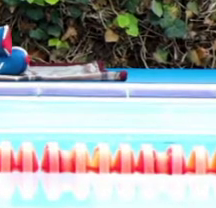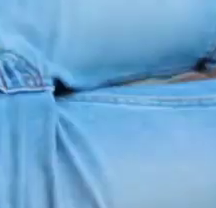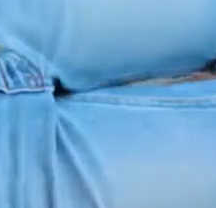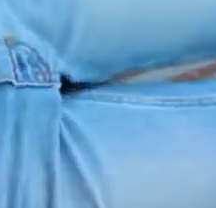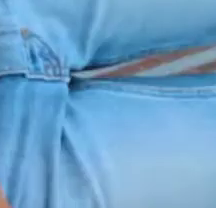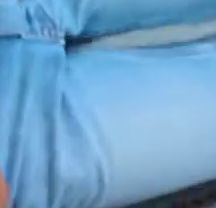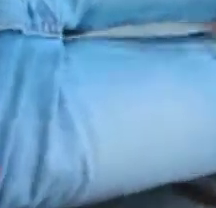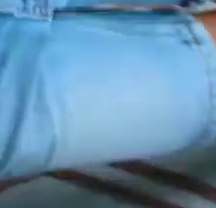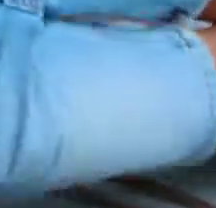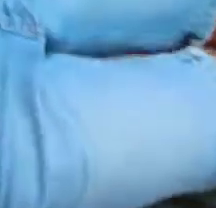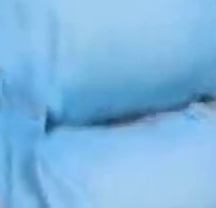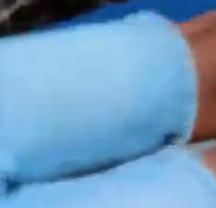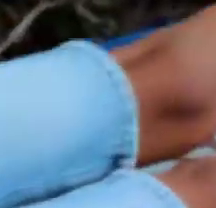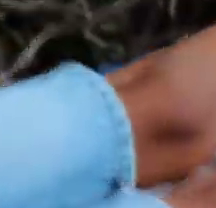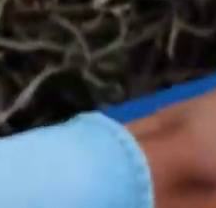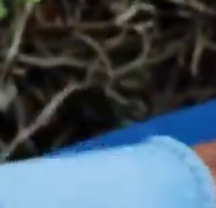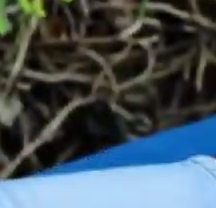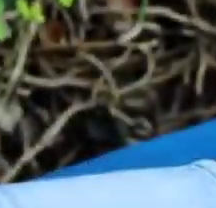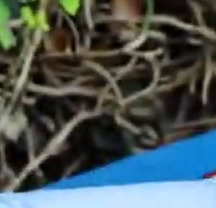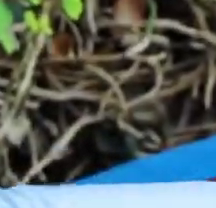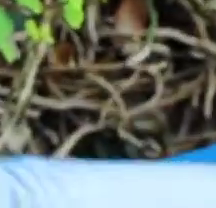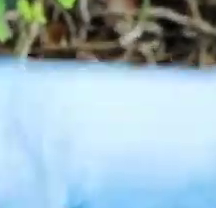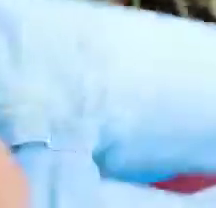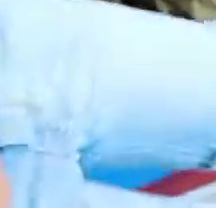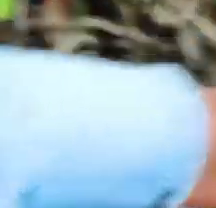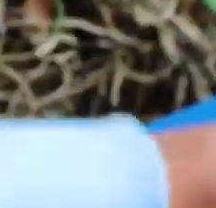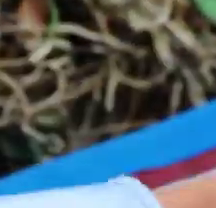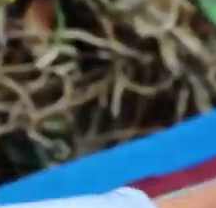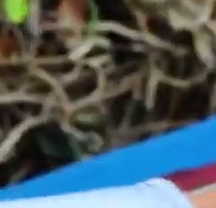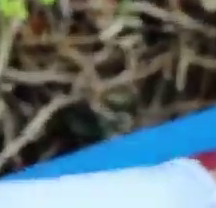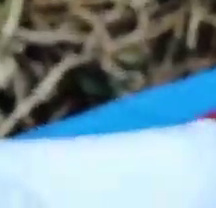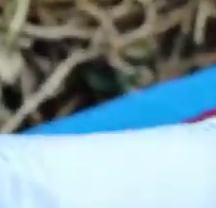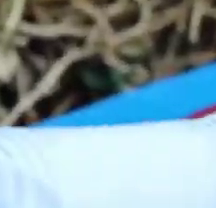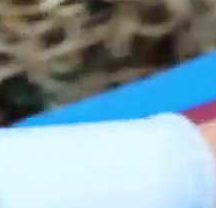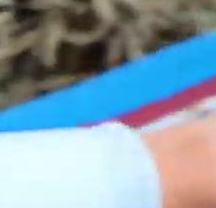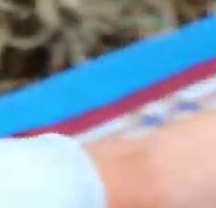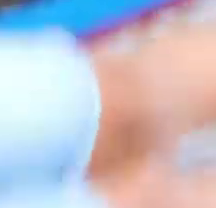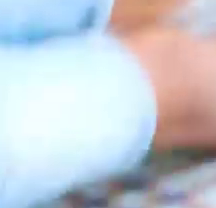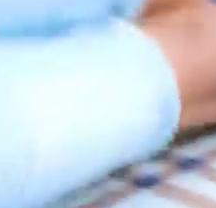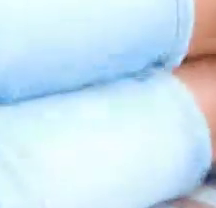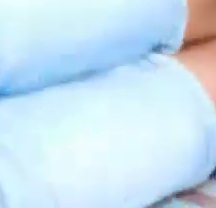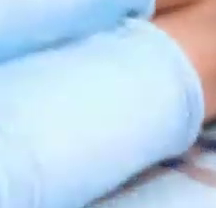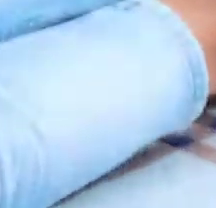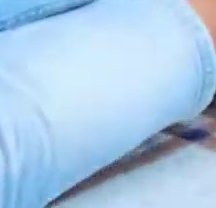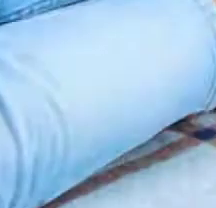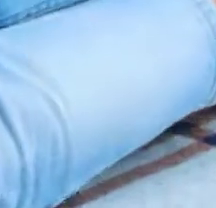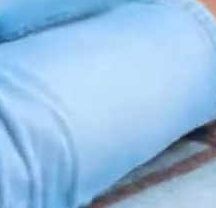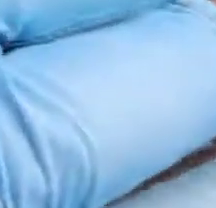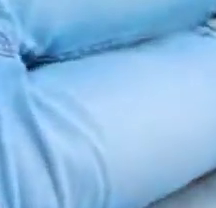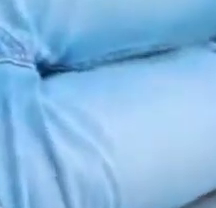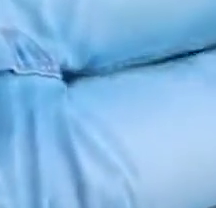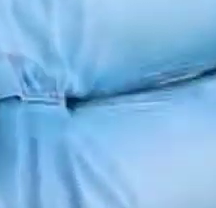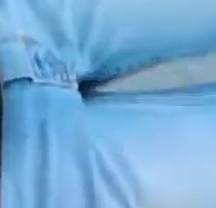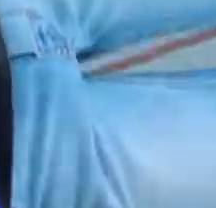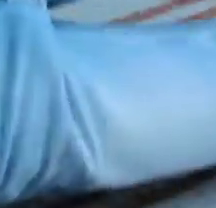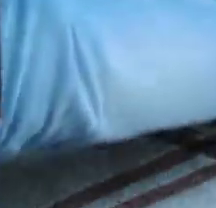más. Uno. Dos. Dos. Tu mano al costado. Tu mano al costado.